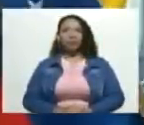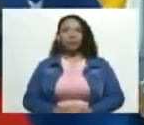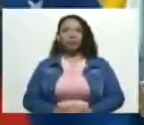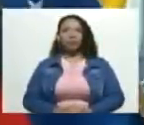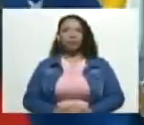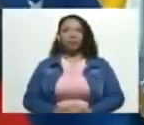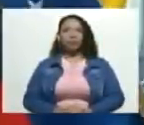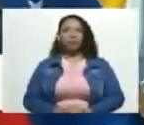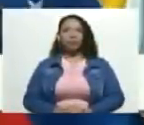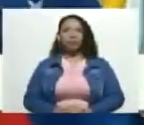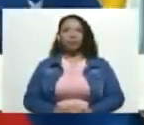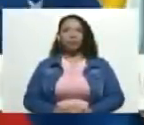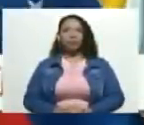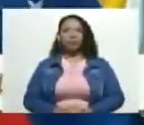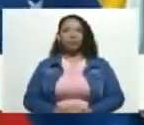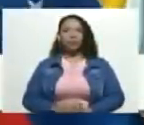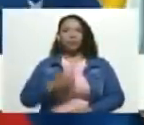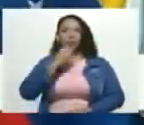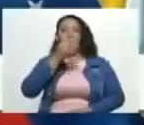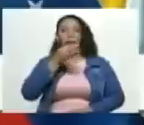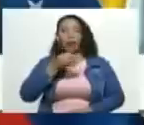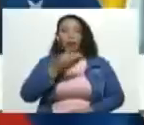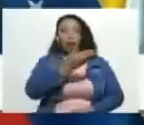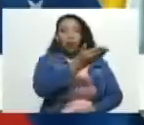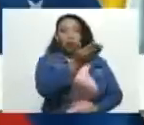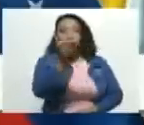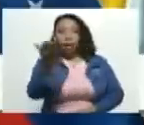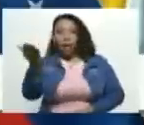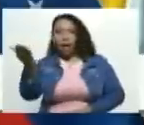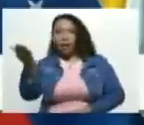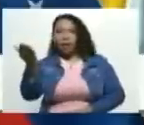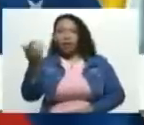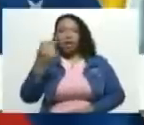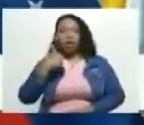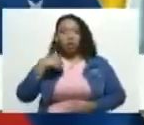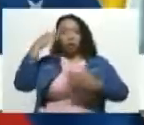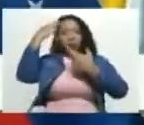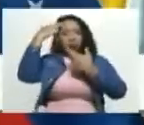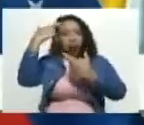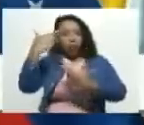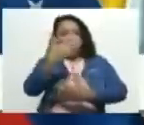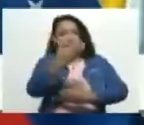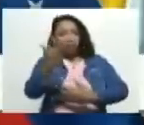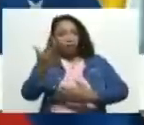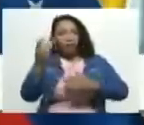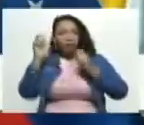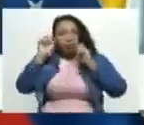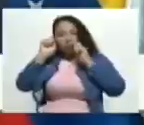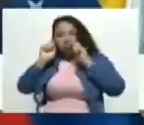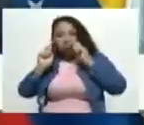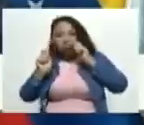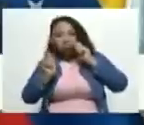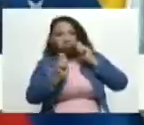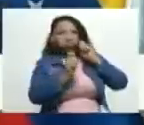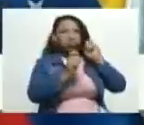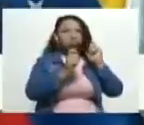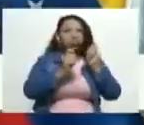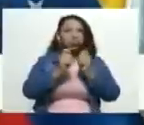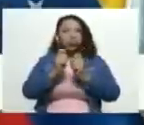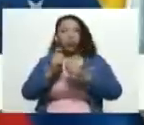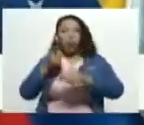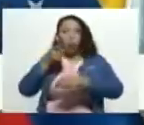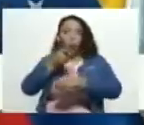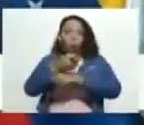Buenas tardes tengan todos ustedes. Con el debido respeto nos quitamos este... A un obligatorio